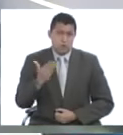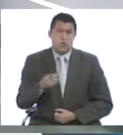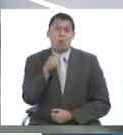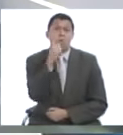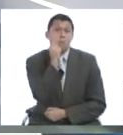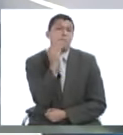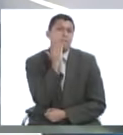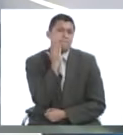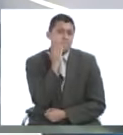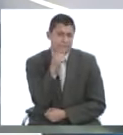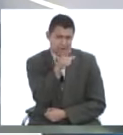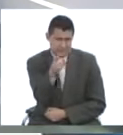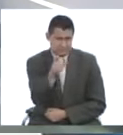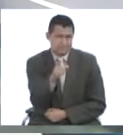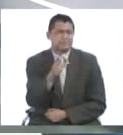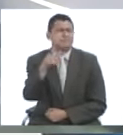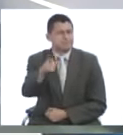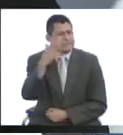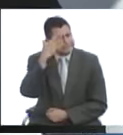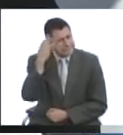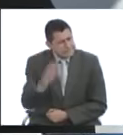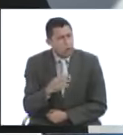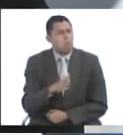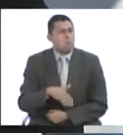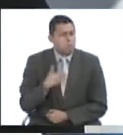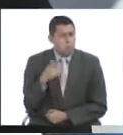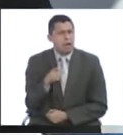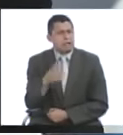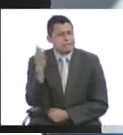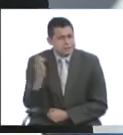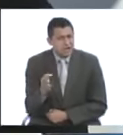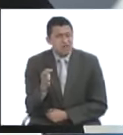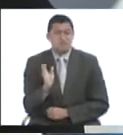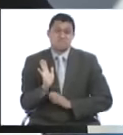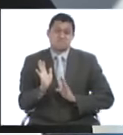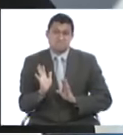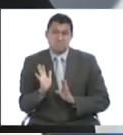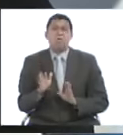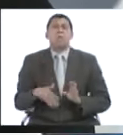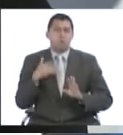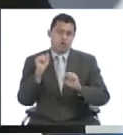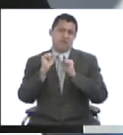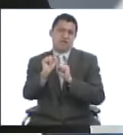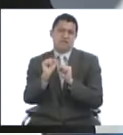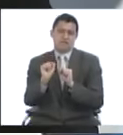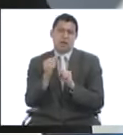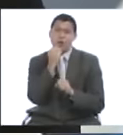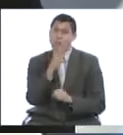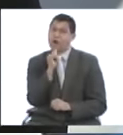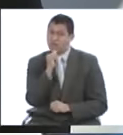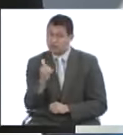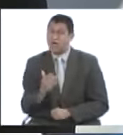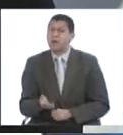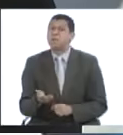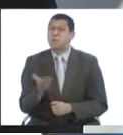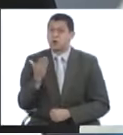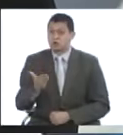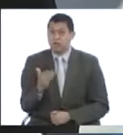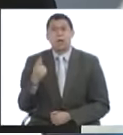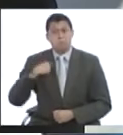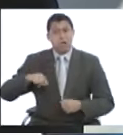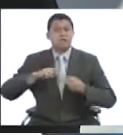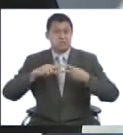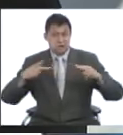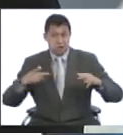padres son diabéticos, tú tienes mucho chance de hacerte diabético, pero es prevenible. O sea, la buena noticia es esa, que tú puedes tener una carga